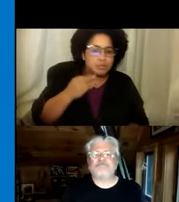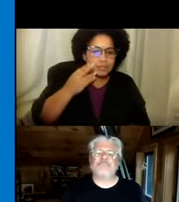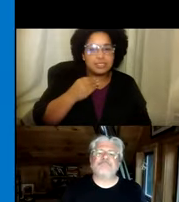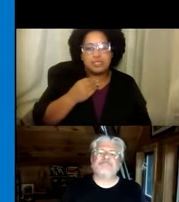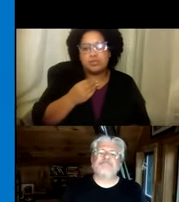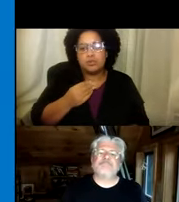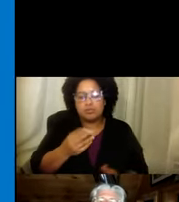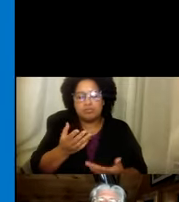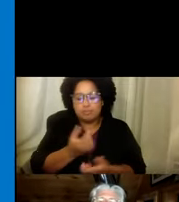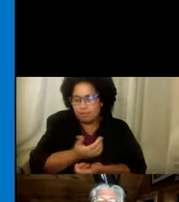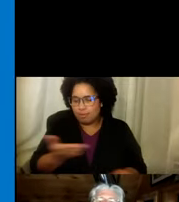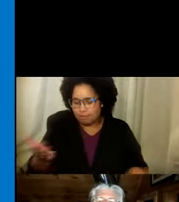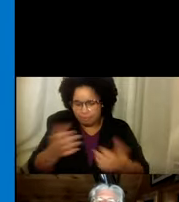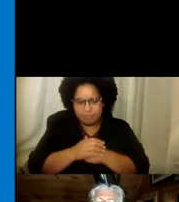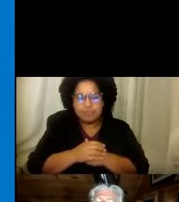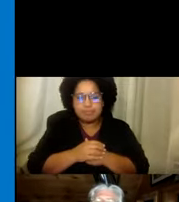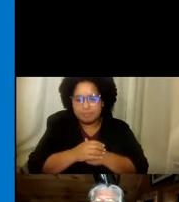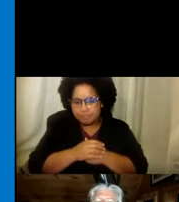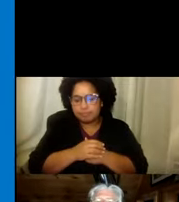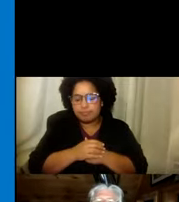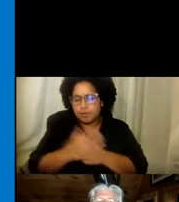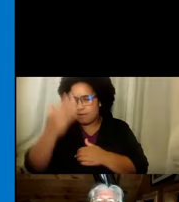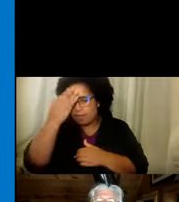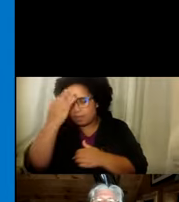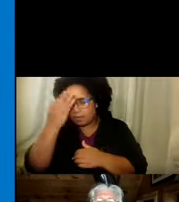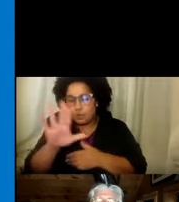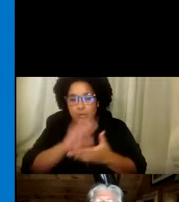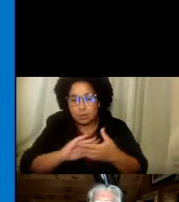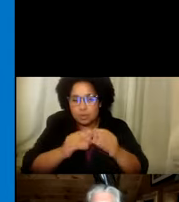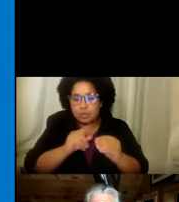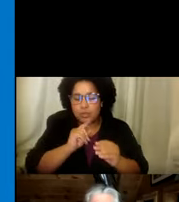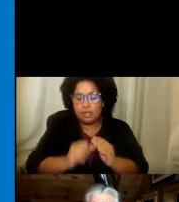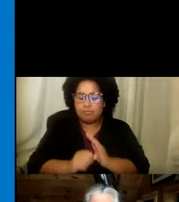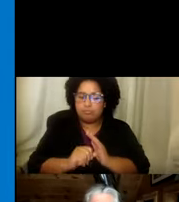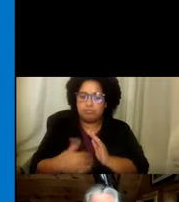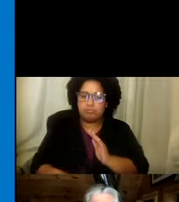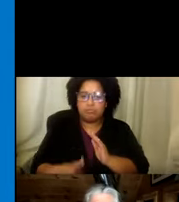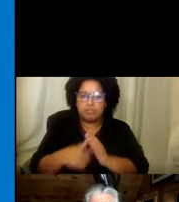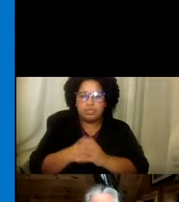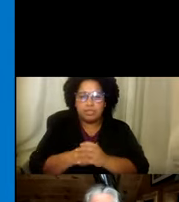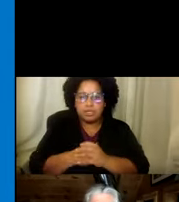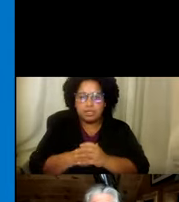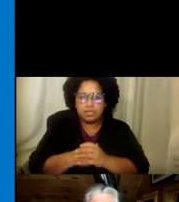experiencias. Es de enorme impacto. Escuchar vuestras historias.